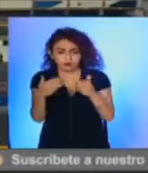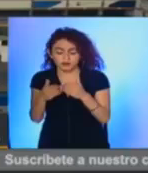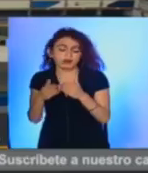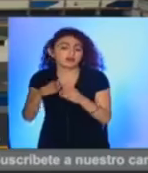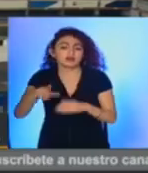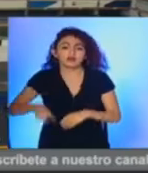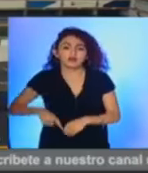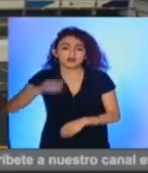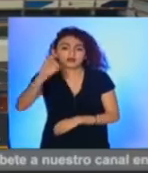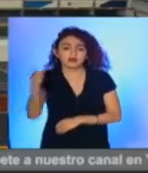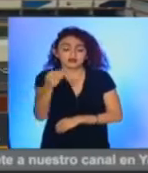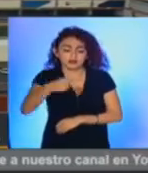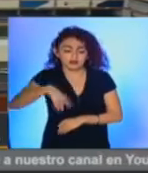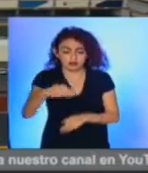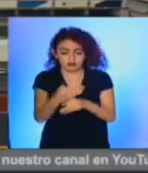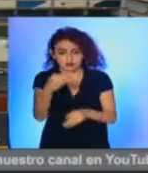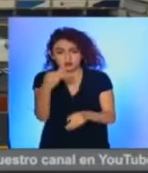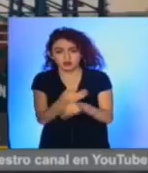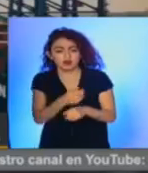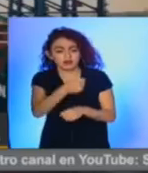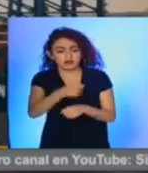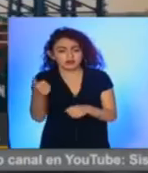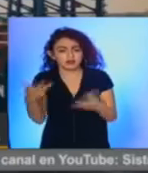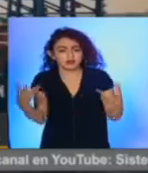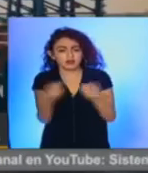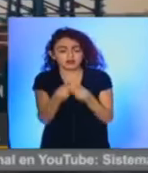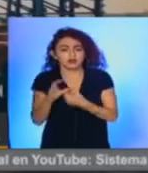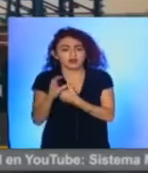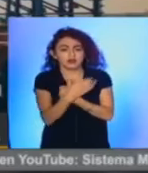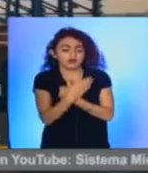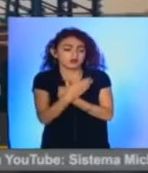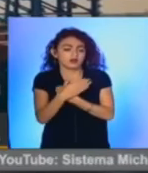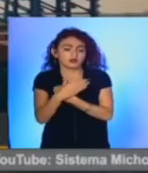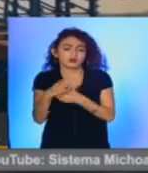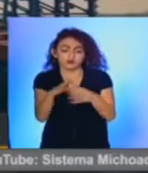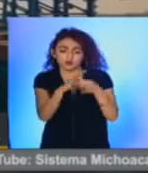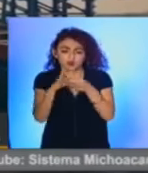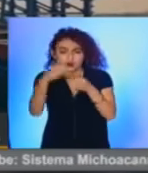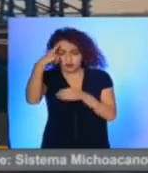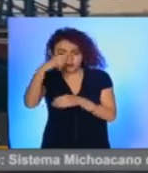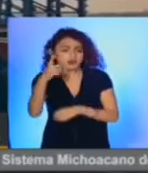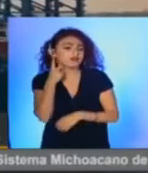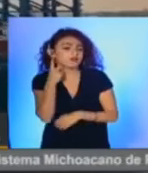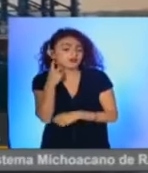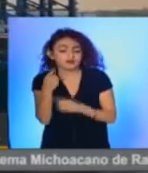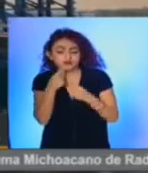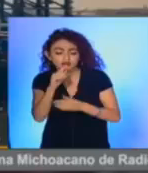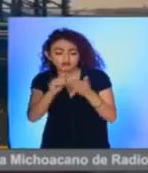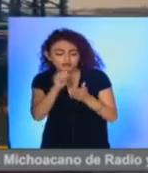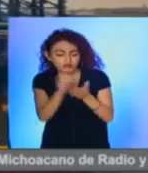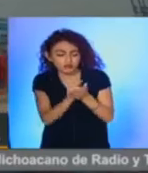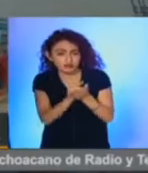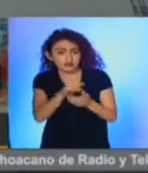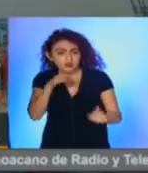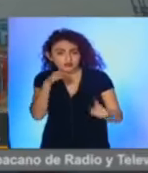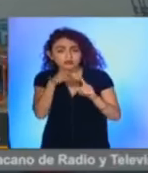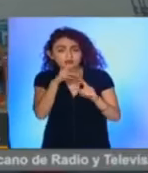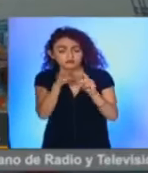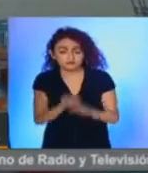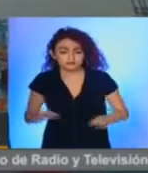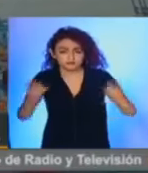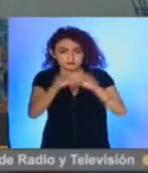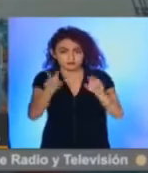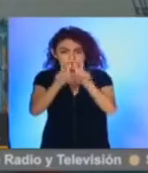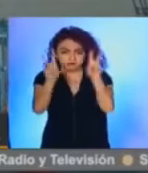Ejecutivo Federal y en su momento con cada una de las cámaras del Congreso de la Unión para lograr una ley que priorice la posición